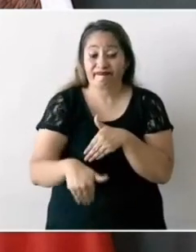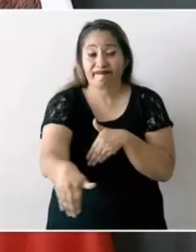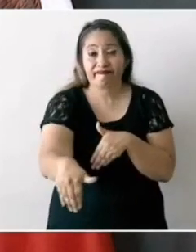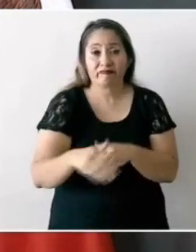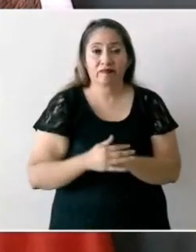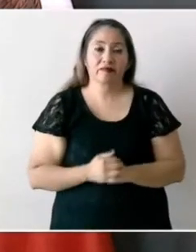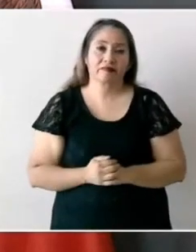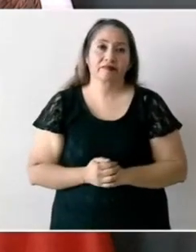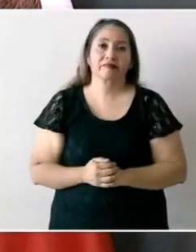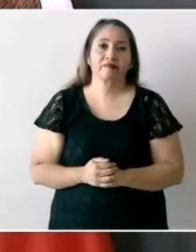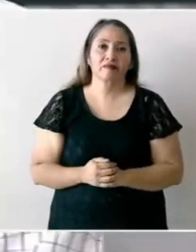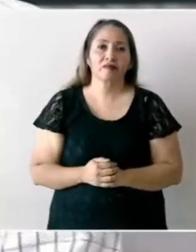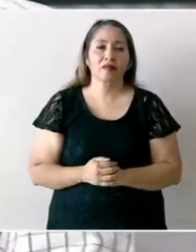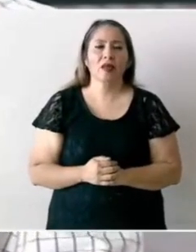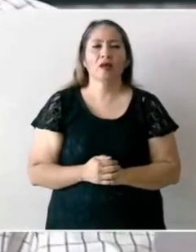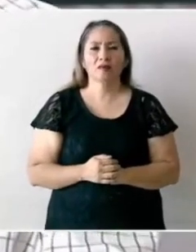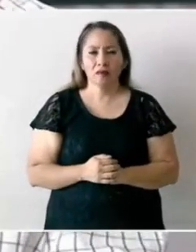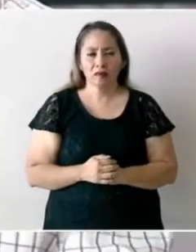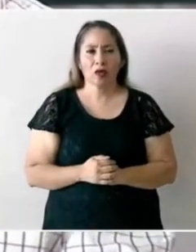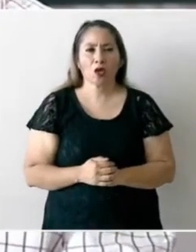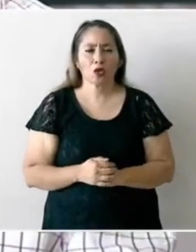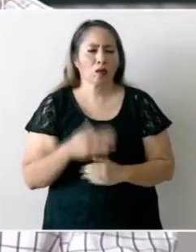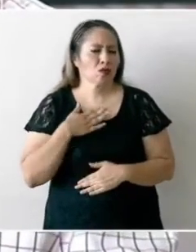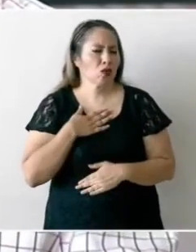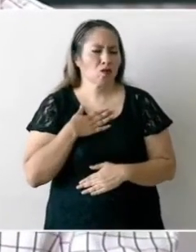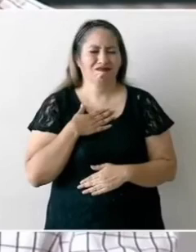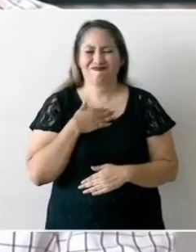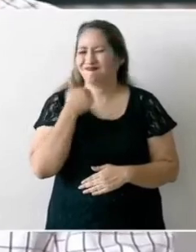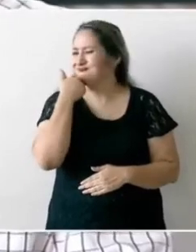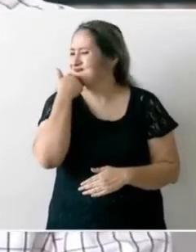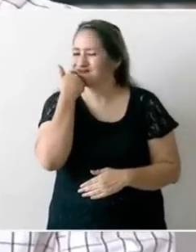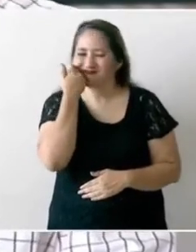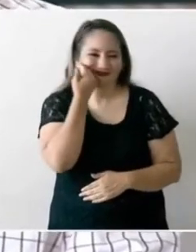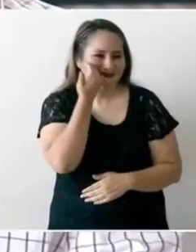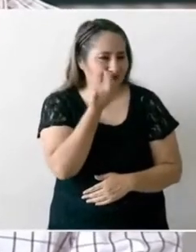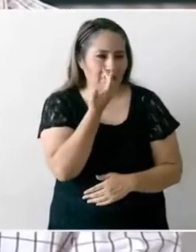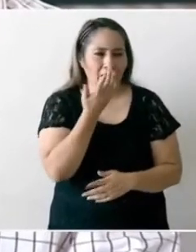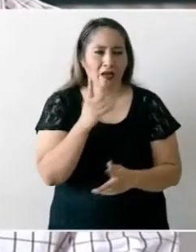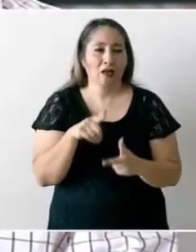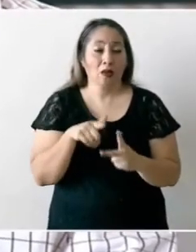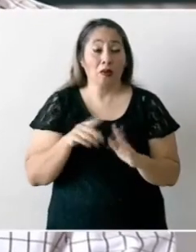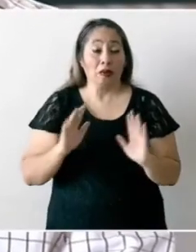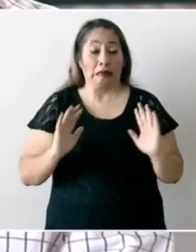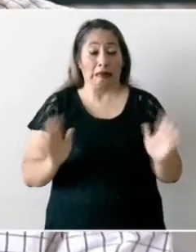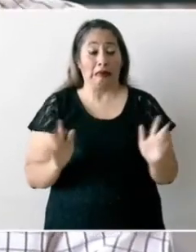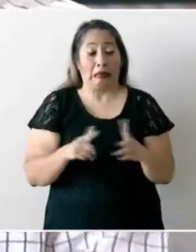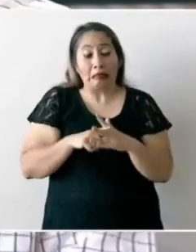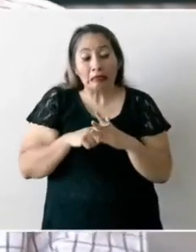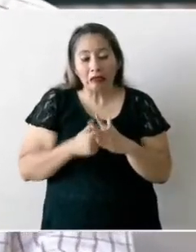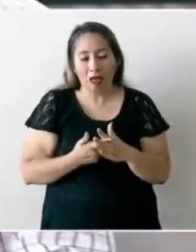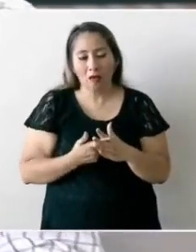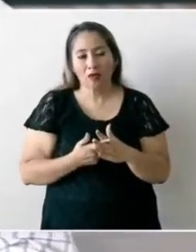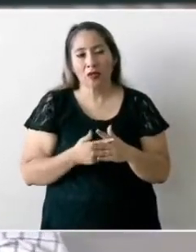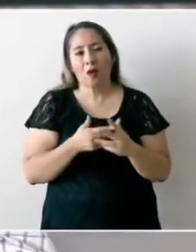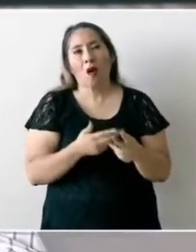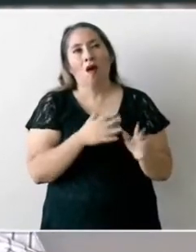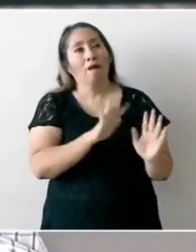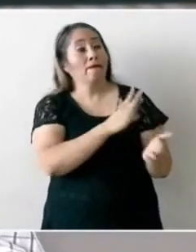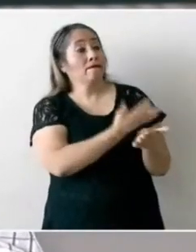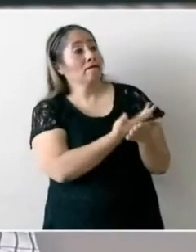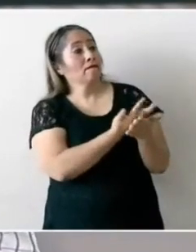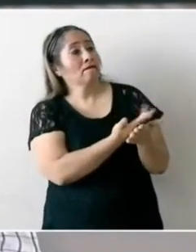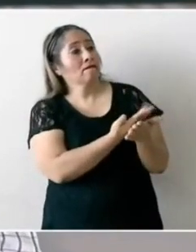Bueno yo no quiero que esta obra la iniciemos y quede inconclusa